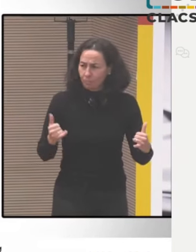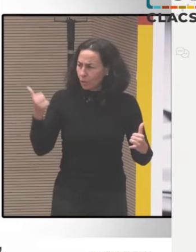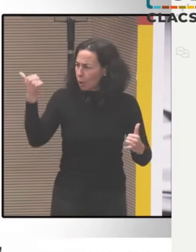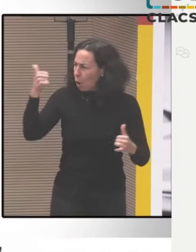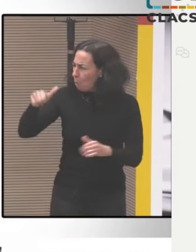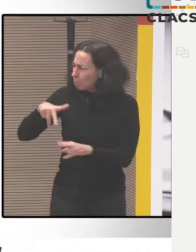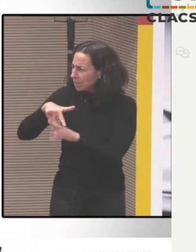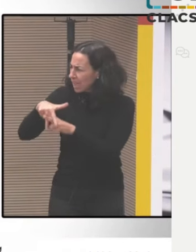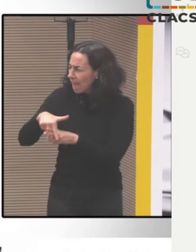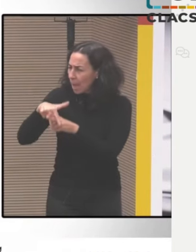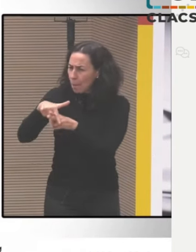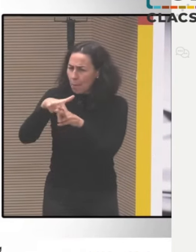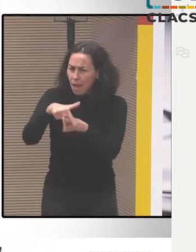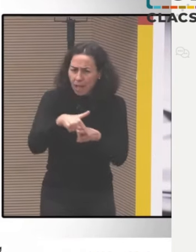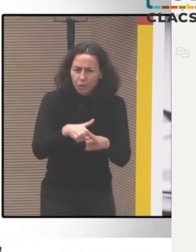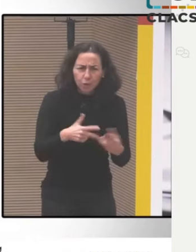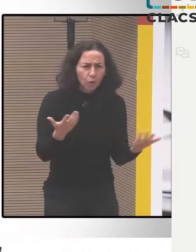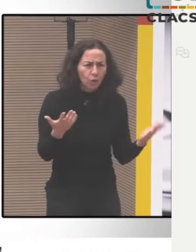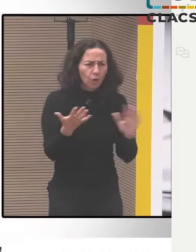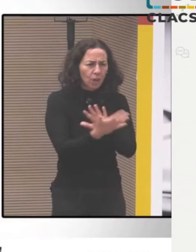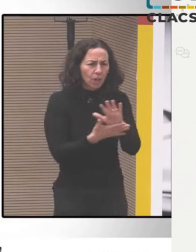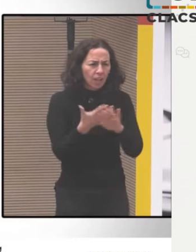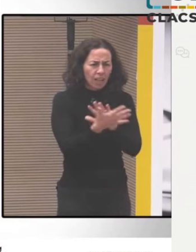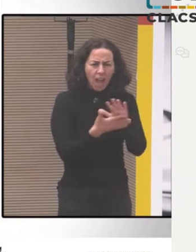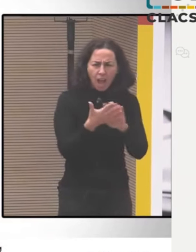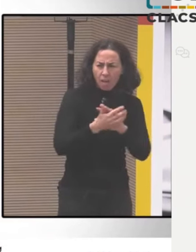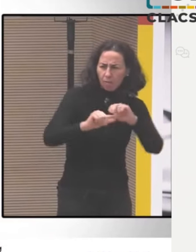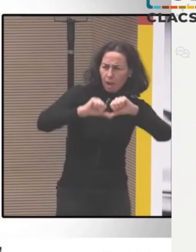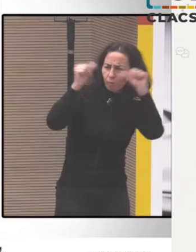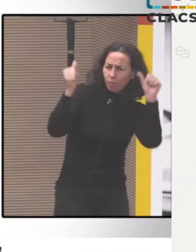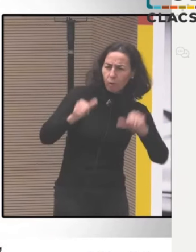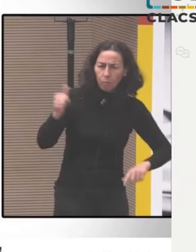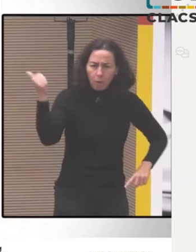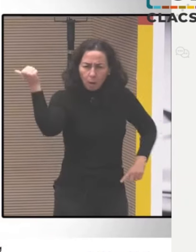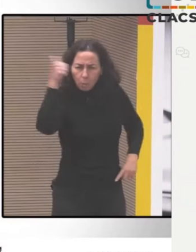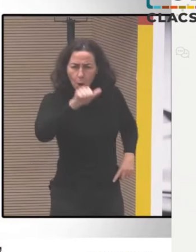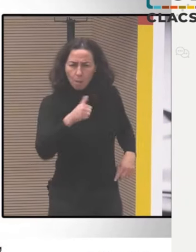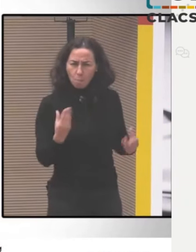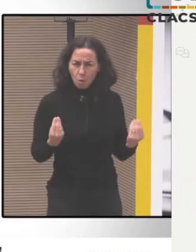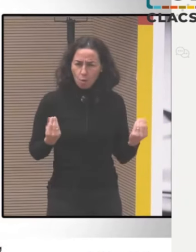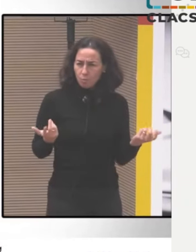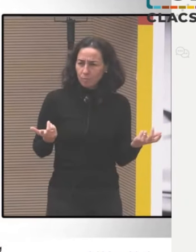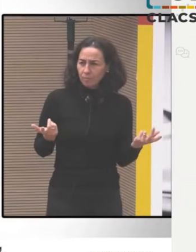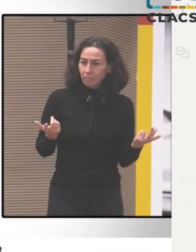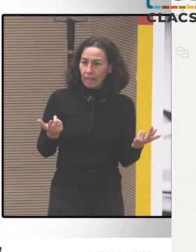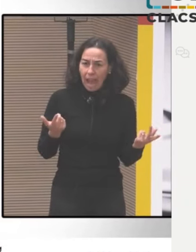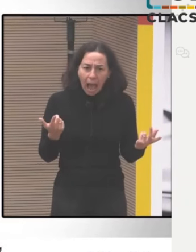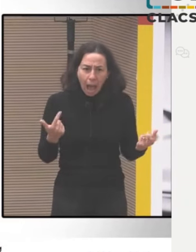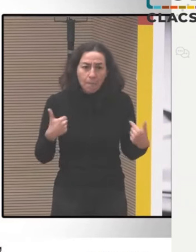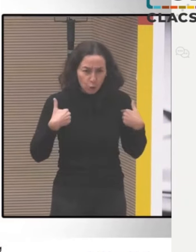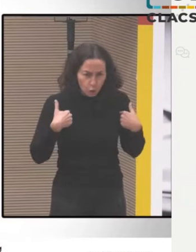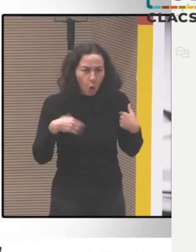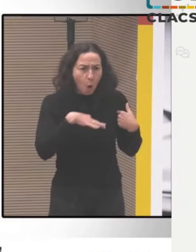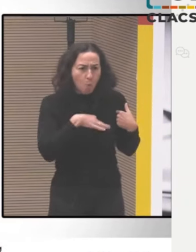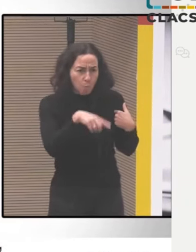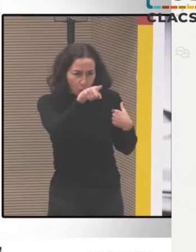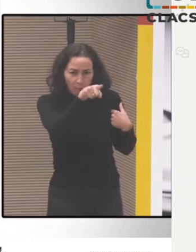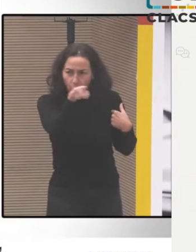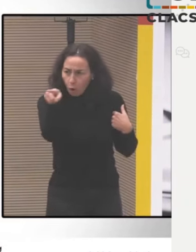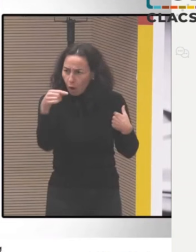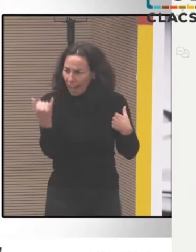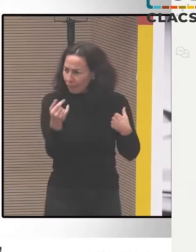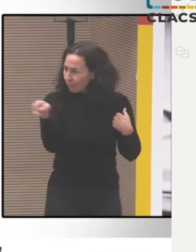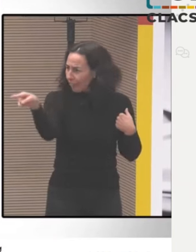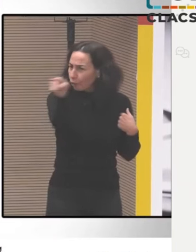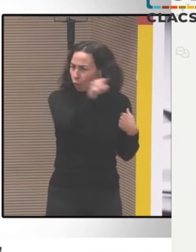ese sentido de los cuidados también, los cuidados con la naturaleza, los cuidados con los comunes como siendo